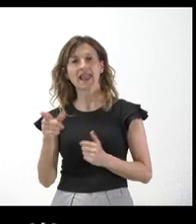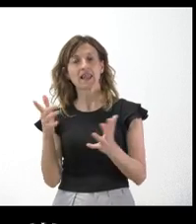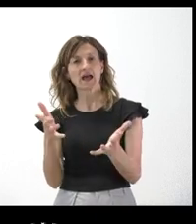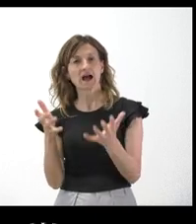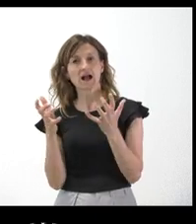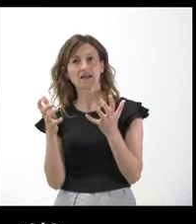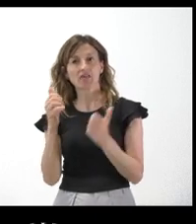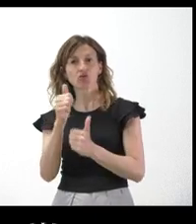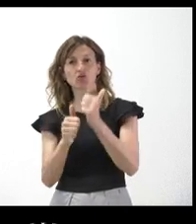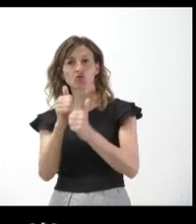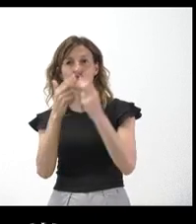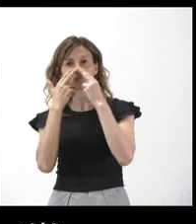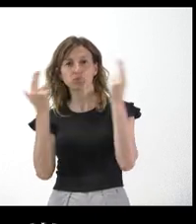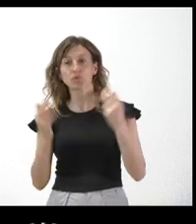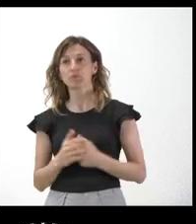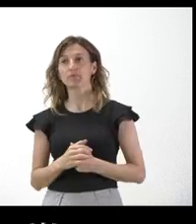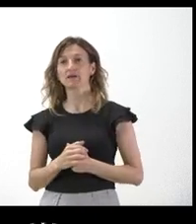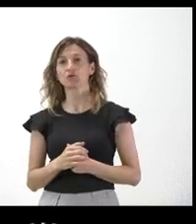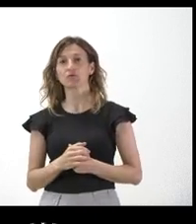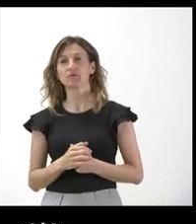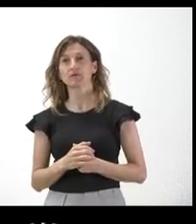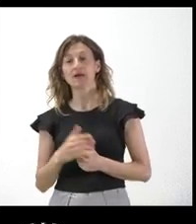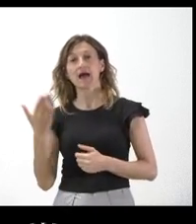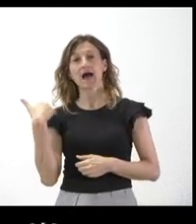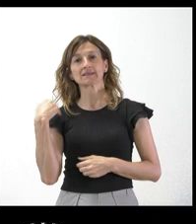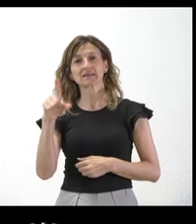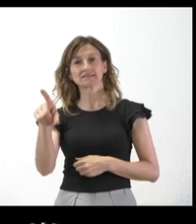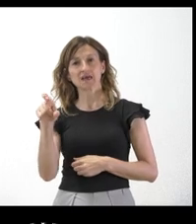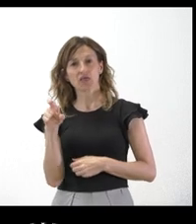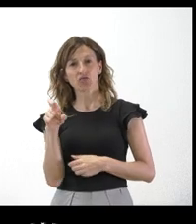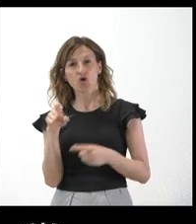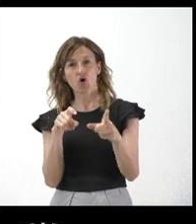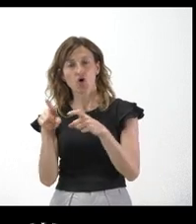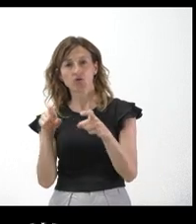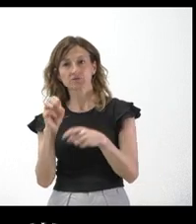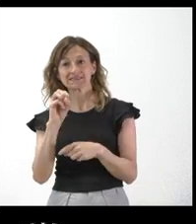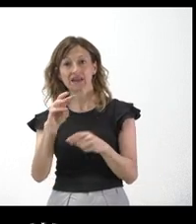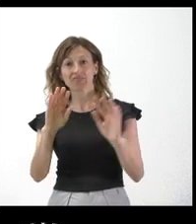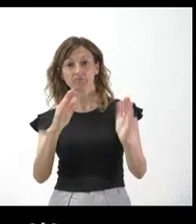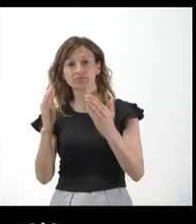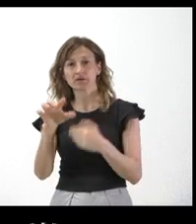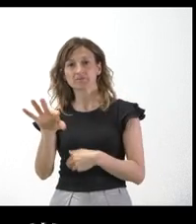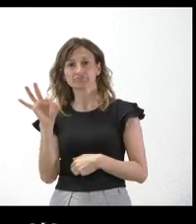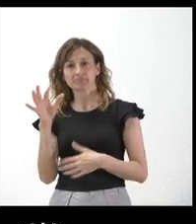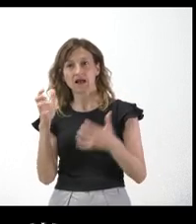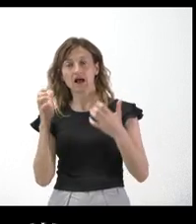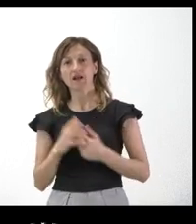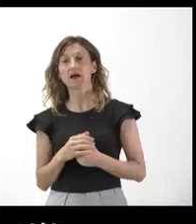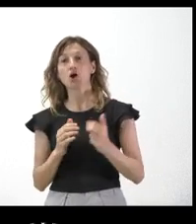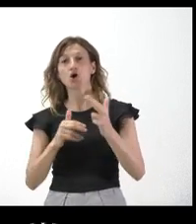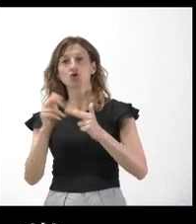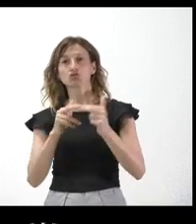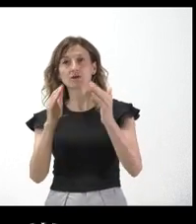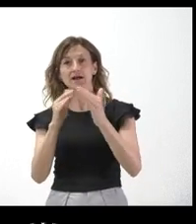un concurso público, es decir, había sido previamente seleccionado su proyecto entre trece que se habían presentado para la construcción de unas